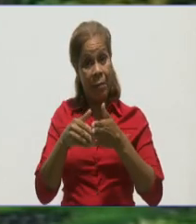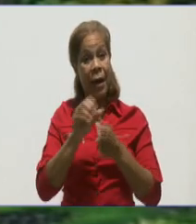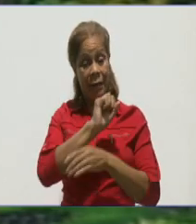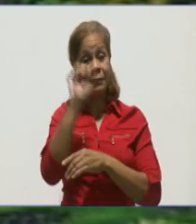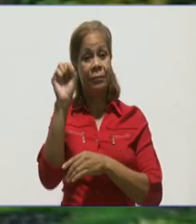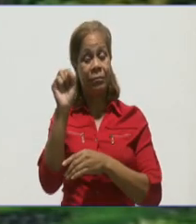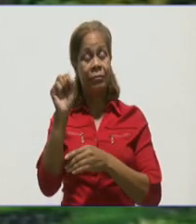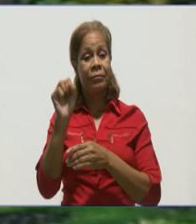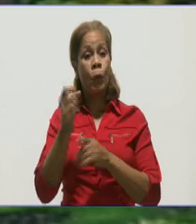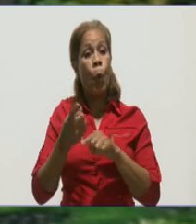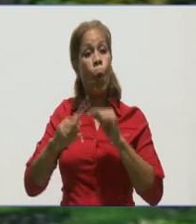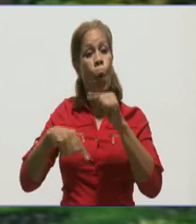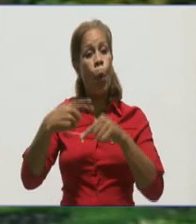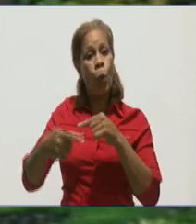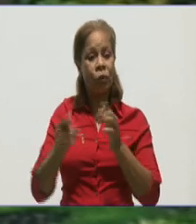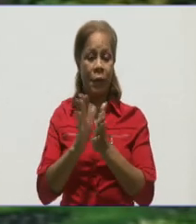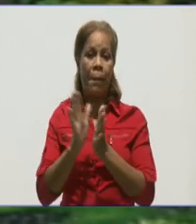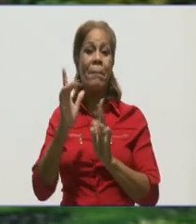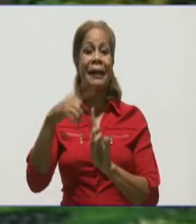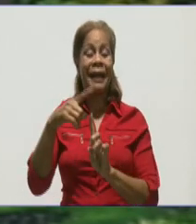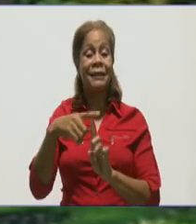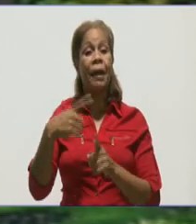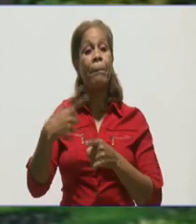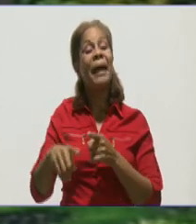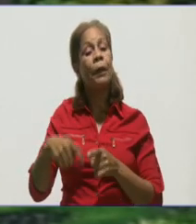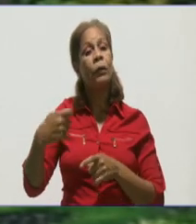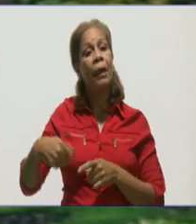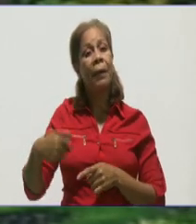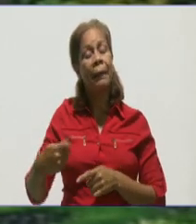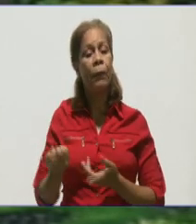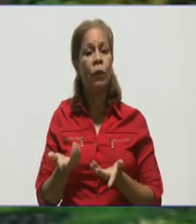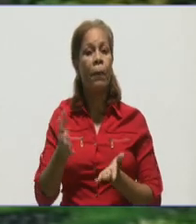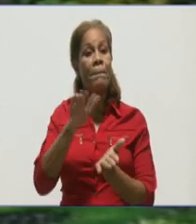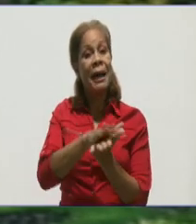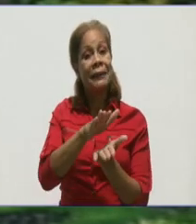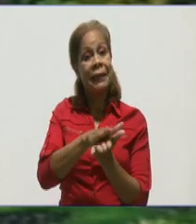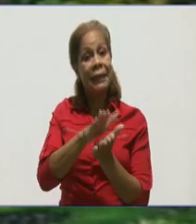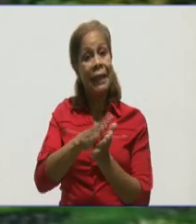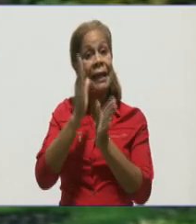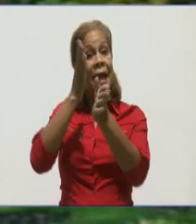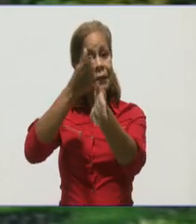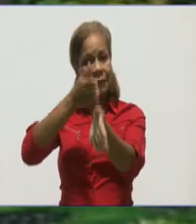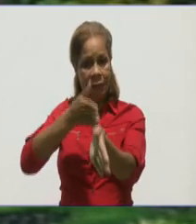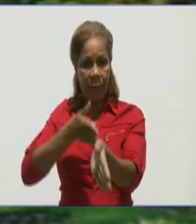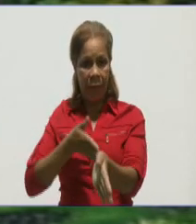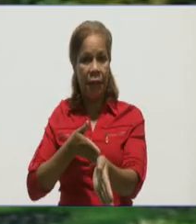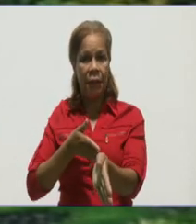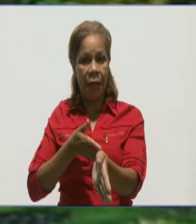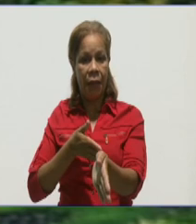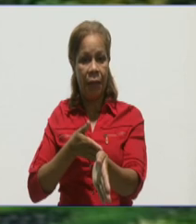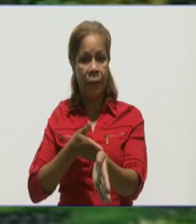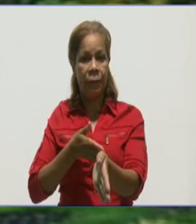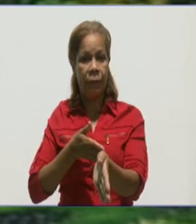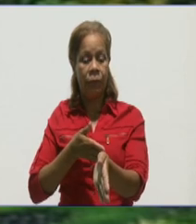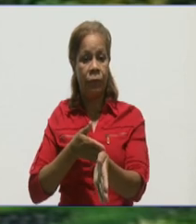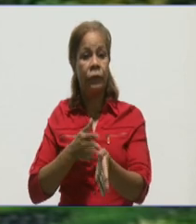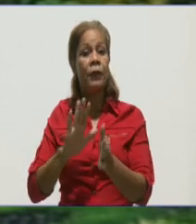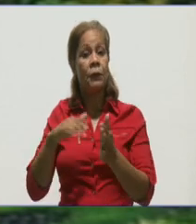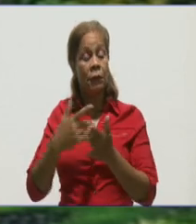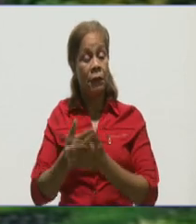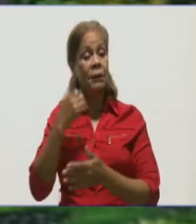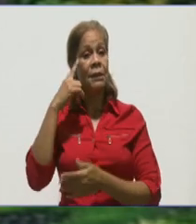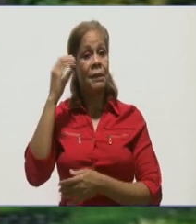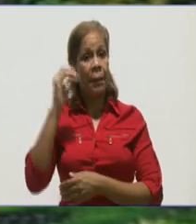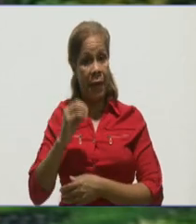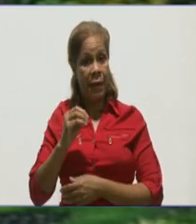mantener la disciplina. Nosotros estamos esperando que Granma indiscutiblemente es favorito.